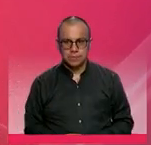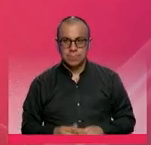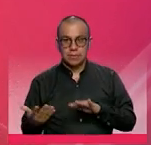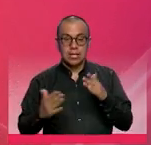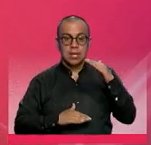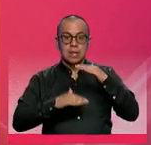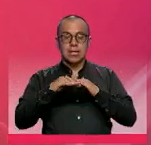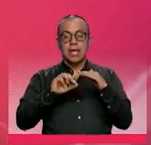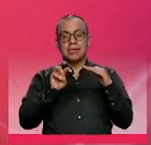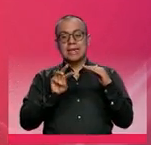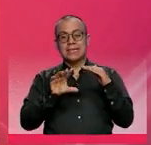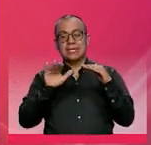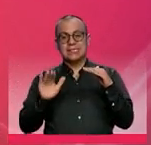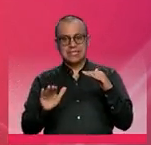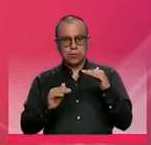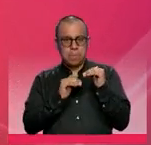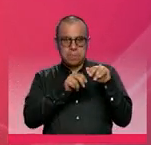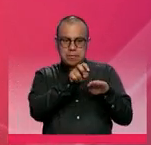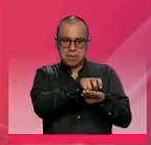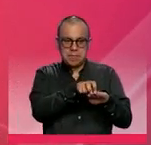35% en cada vehículo.